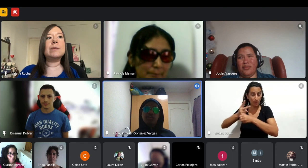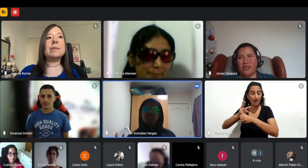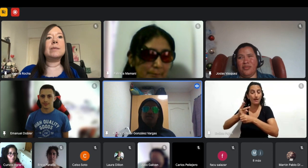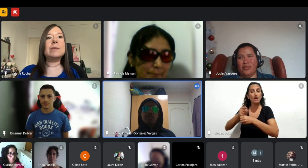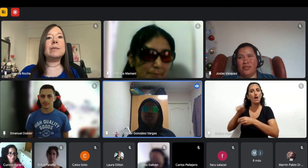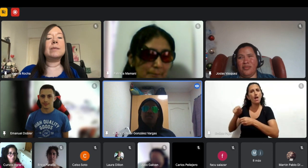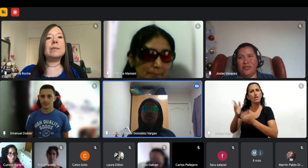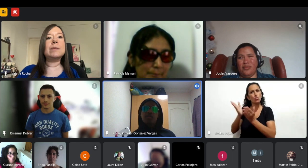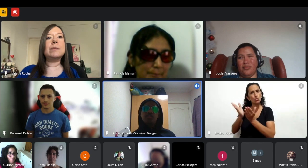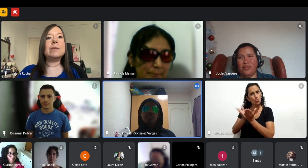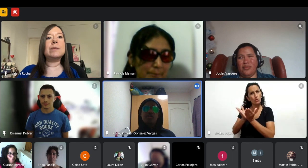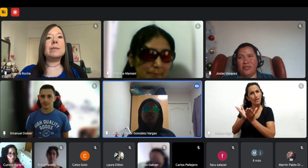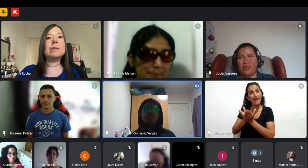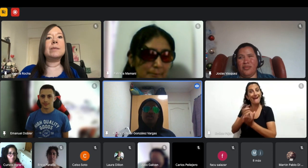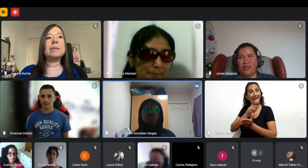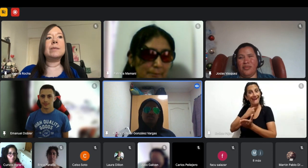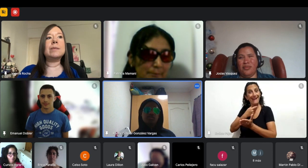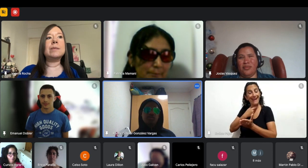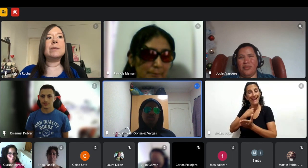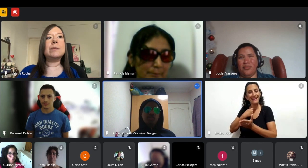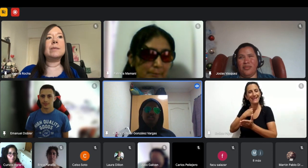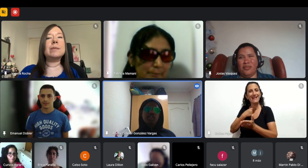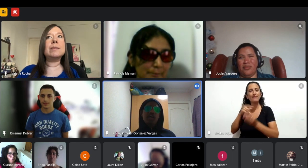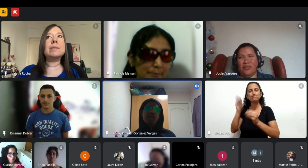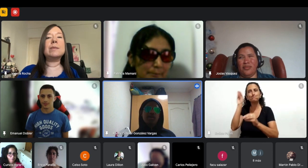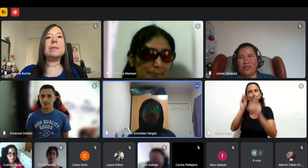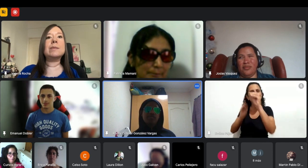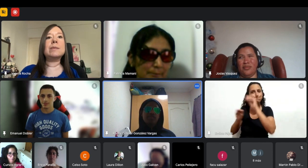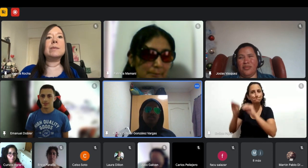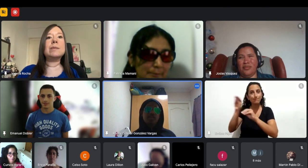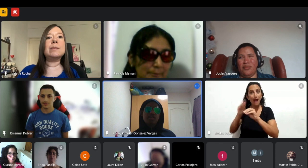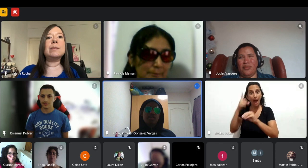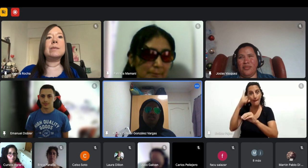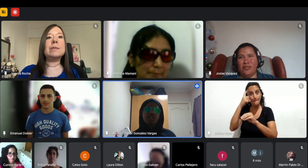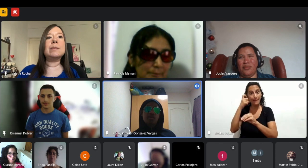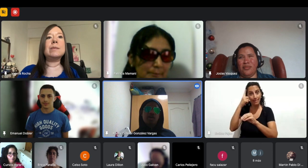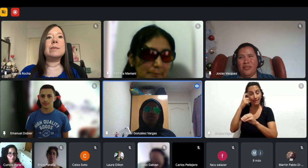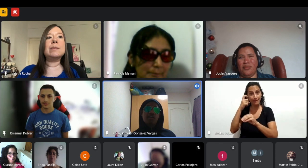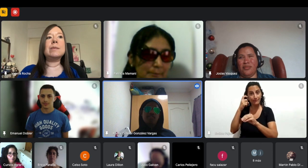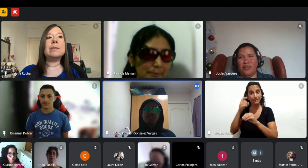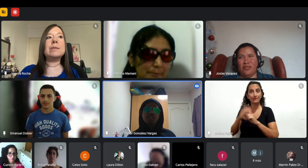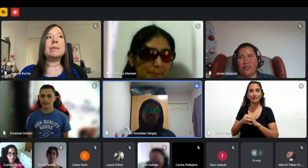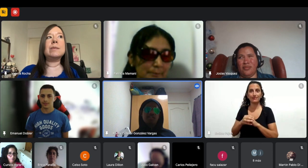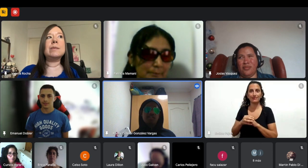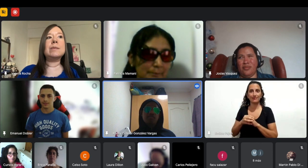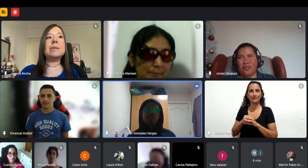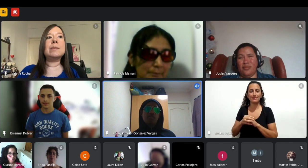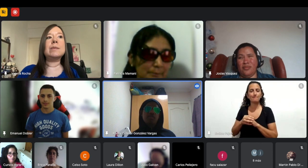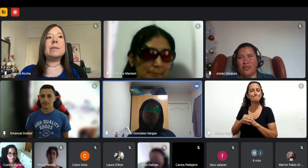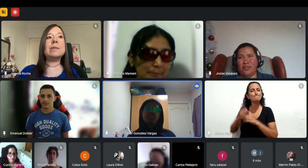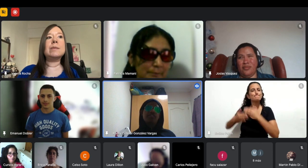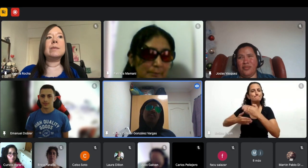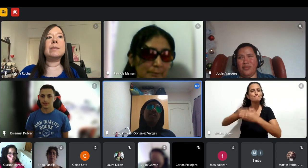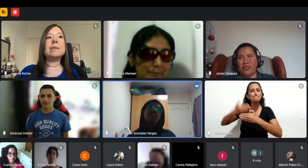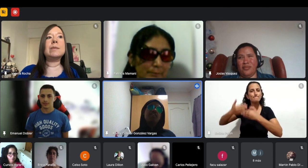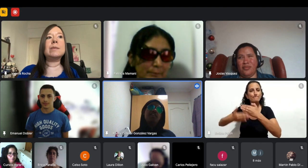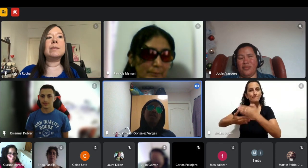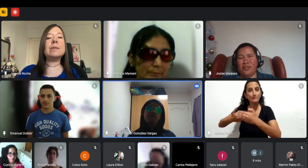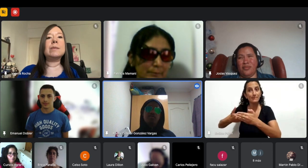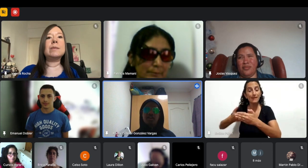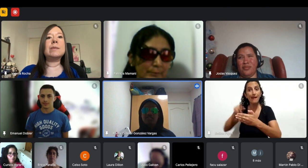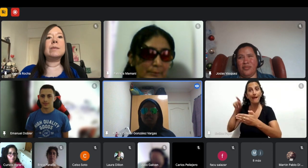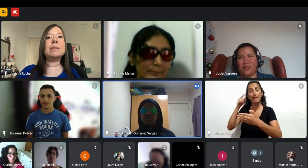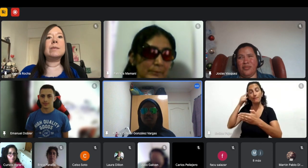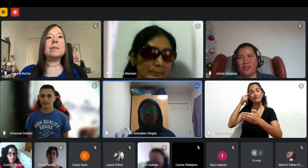vez empezar con la programación y todo eso quería tener un avance y o sea pensé que